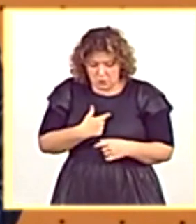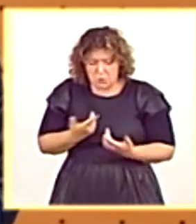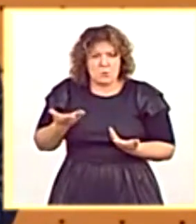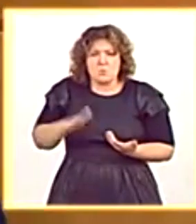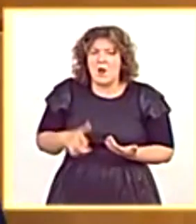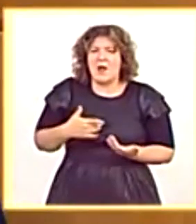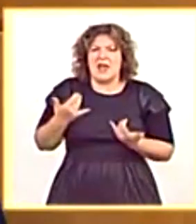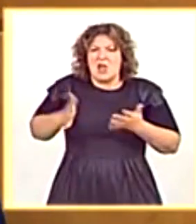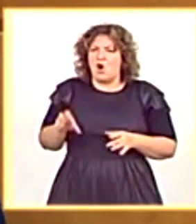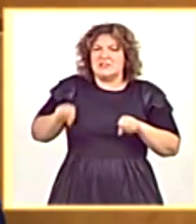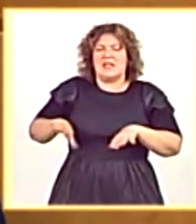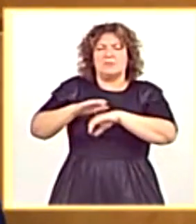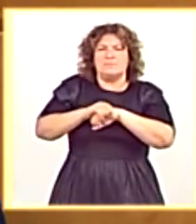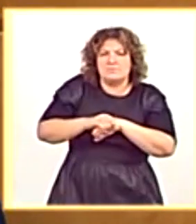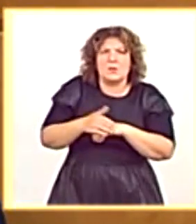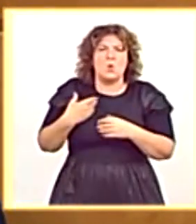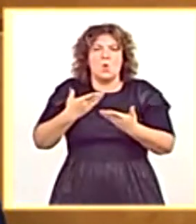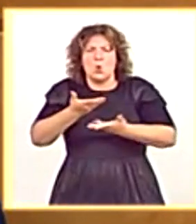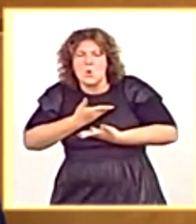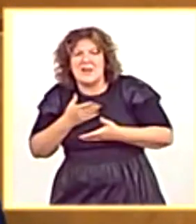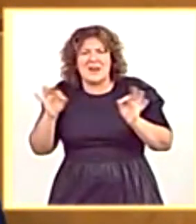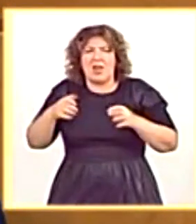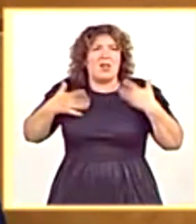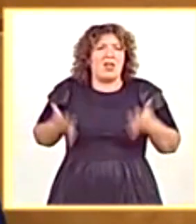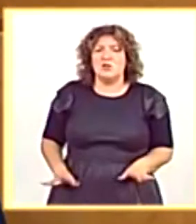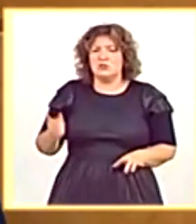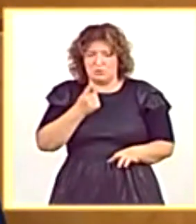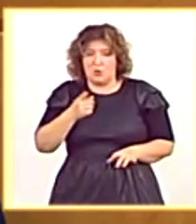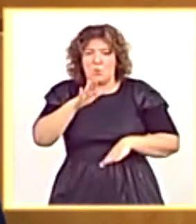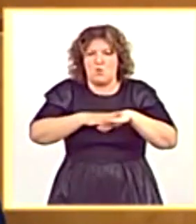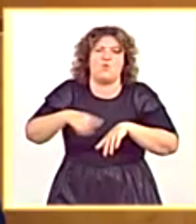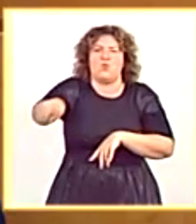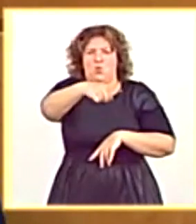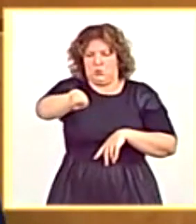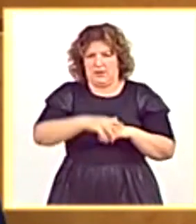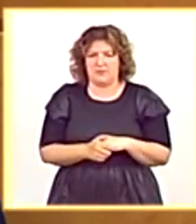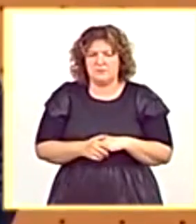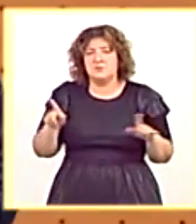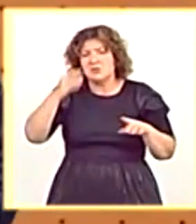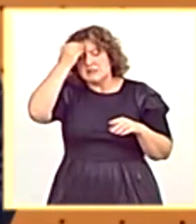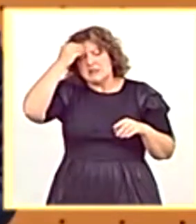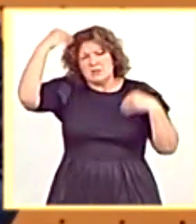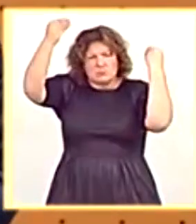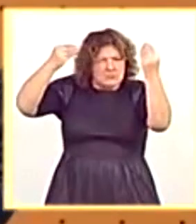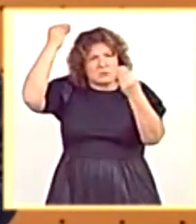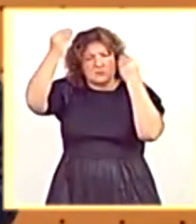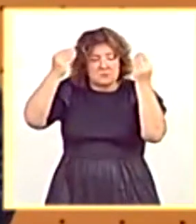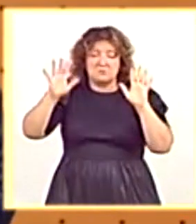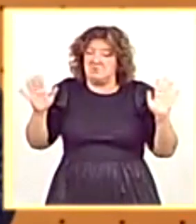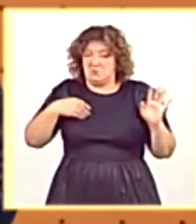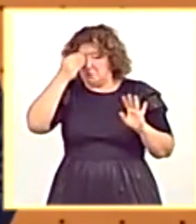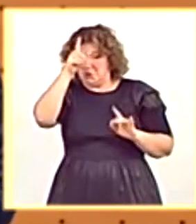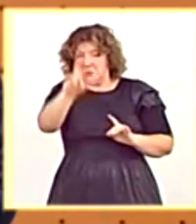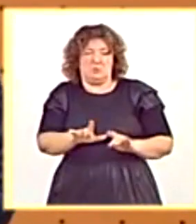que les sostenga la mano? Pues eso es lo que han hecho ustedes. No sabemos si en algún momento les remorderá la conciencia. No lo